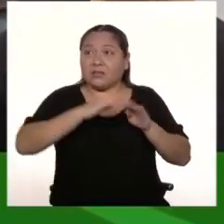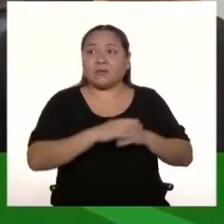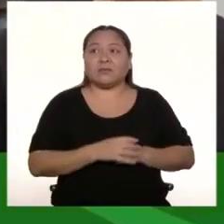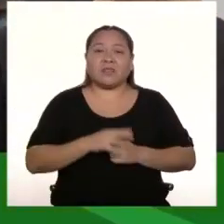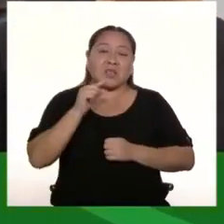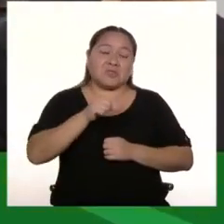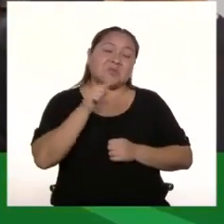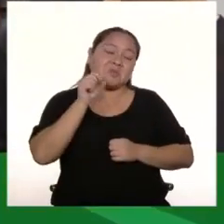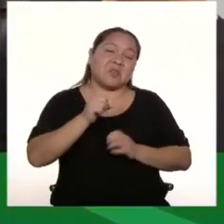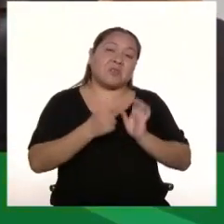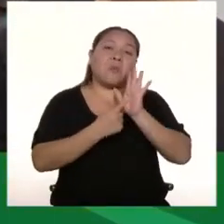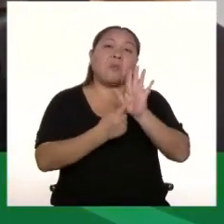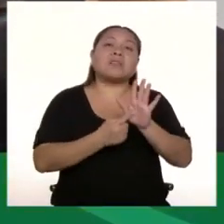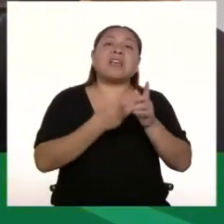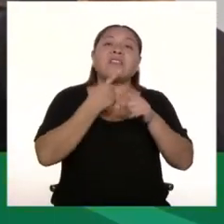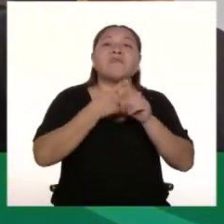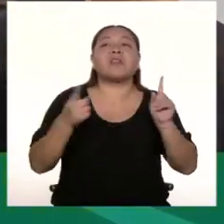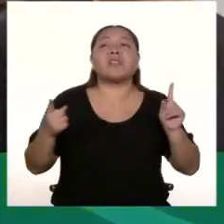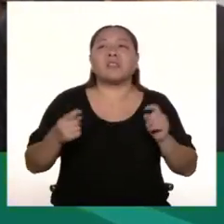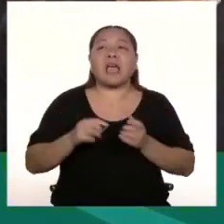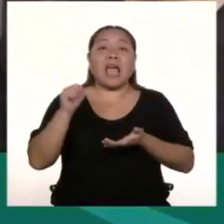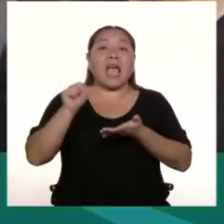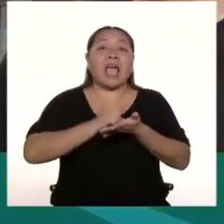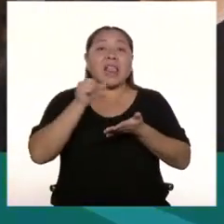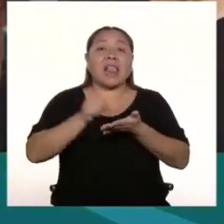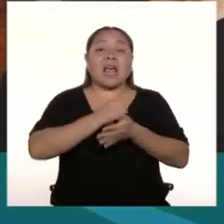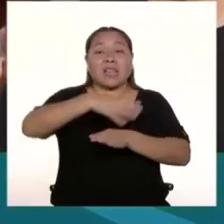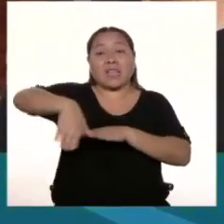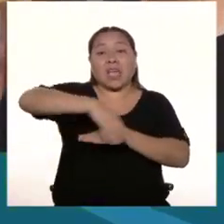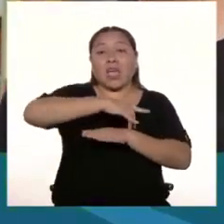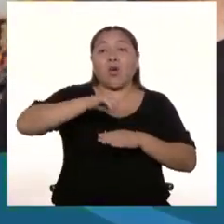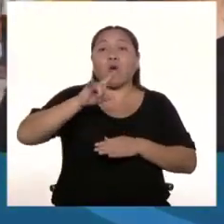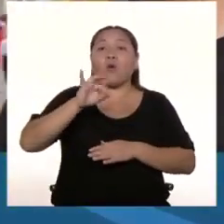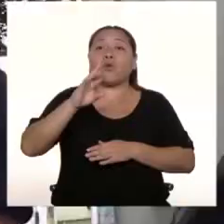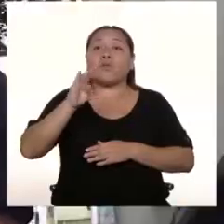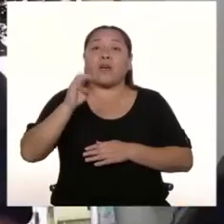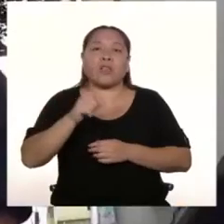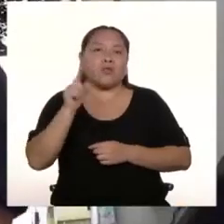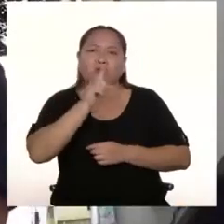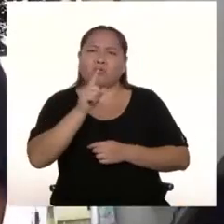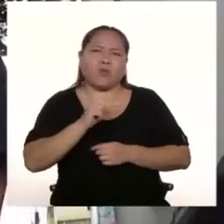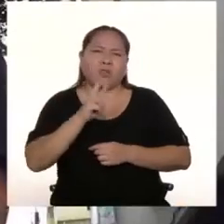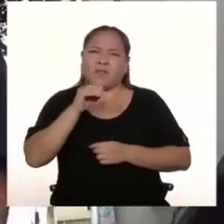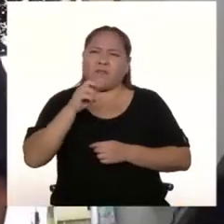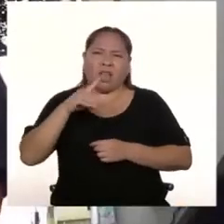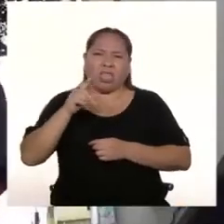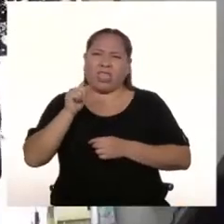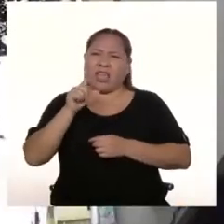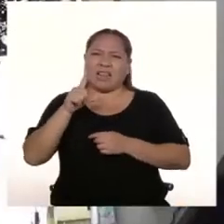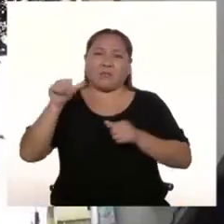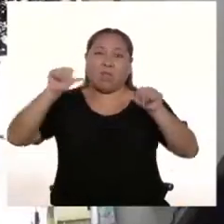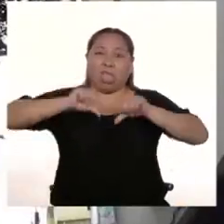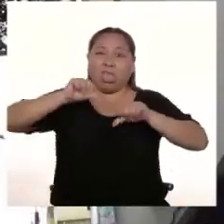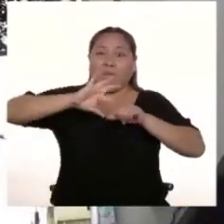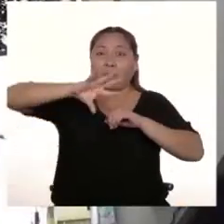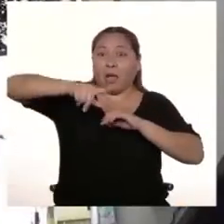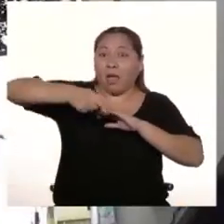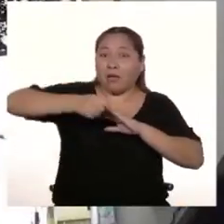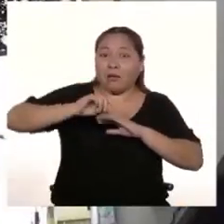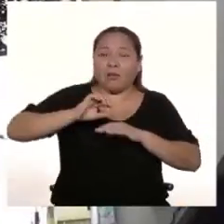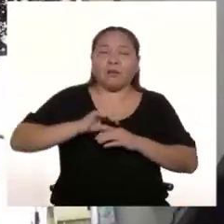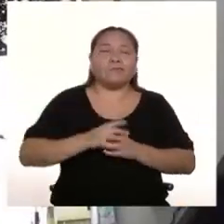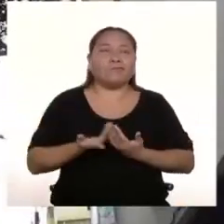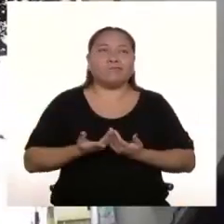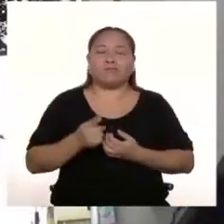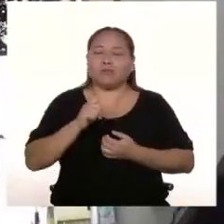diferentes también. Entonces, el arte urbano en absoluto es un vandalismo, ¿no? El graffiti tiene una energía